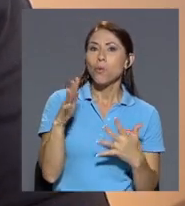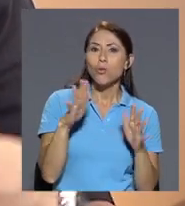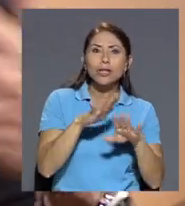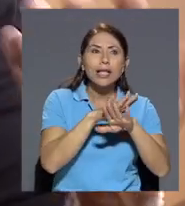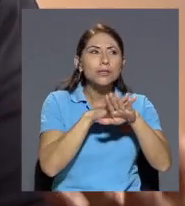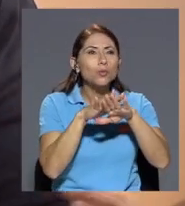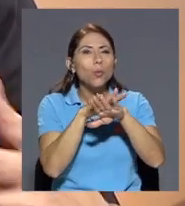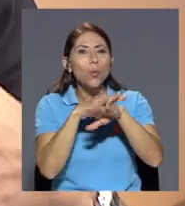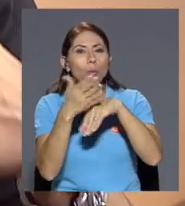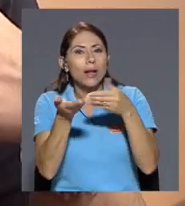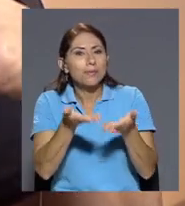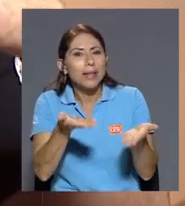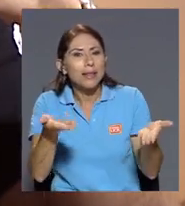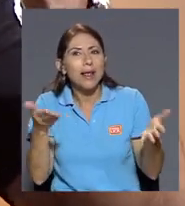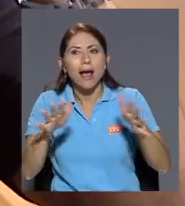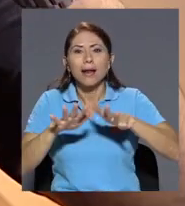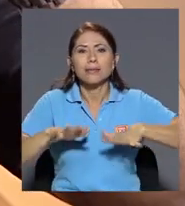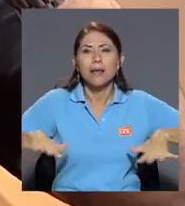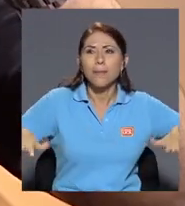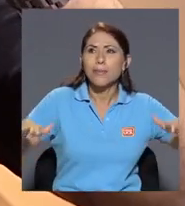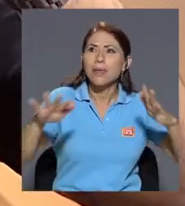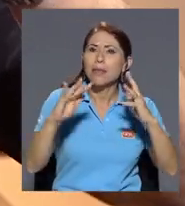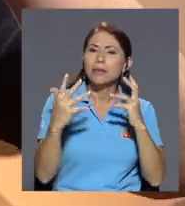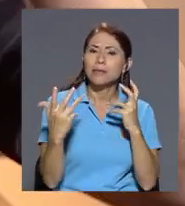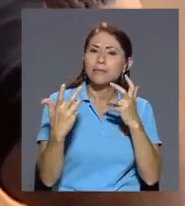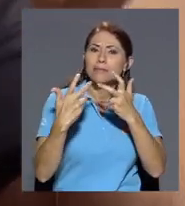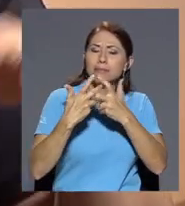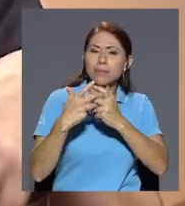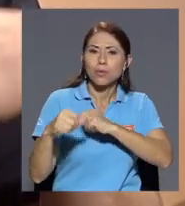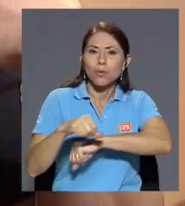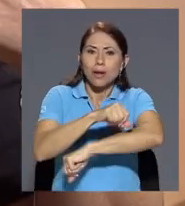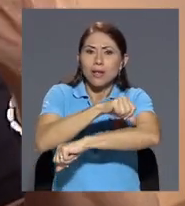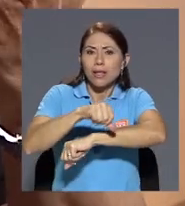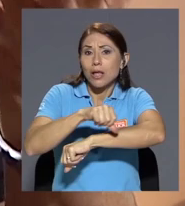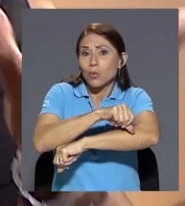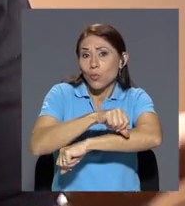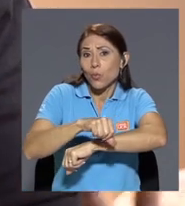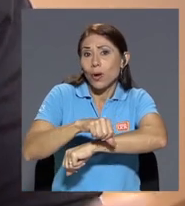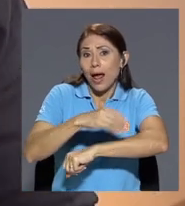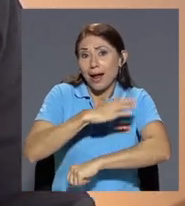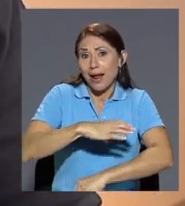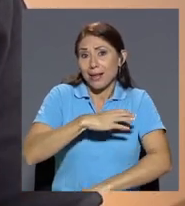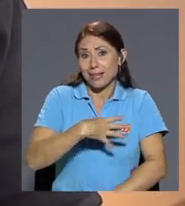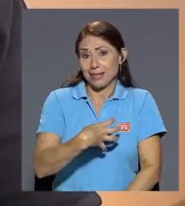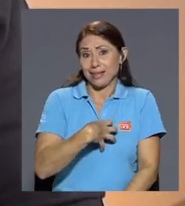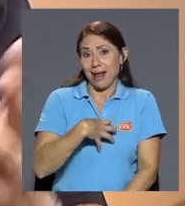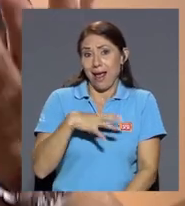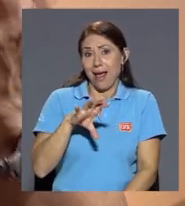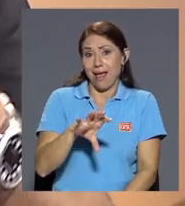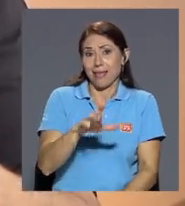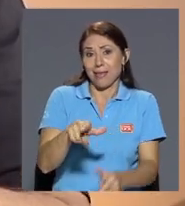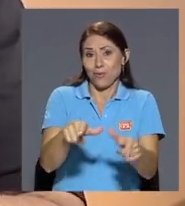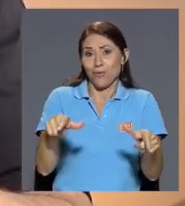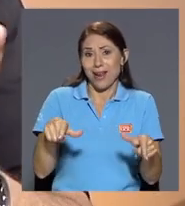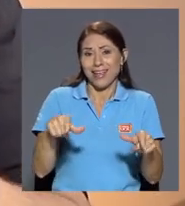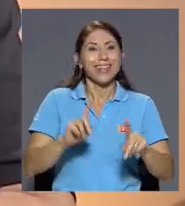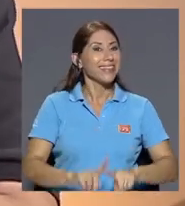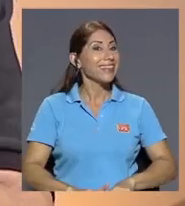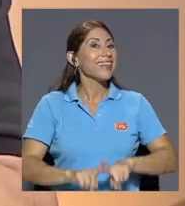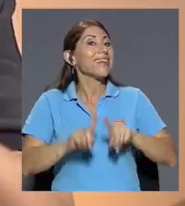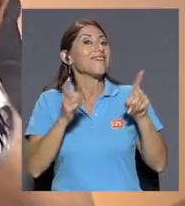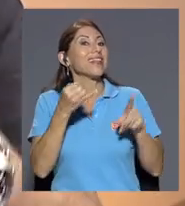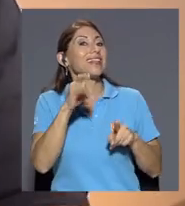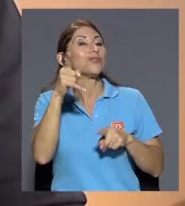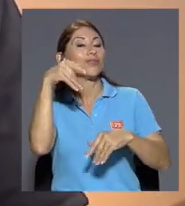materiales ambientes de una arquitectura que podría ser muy característica a hacer un recorrido por un